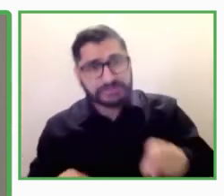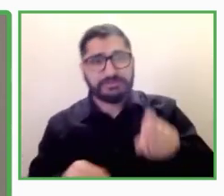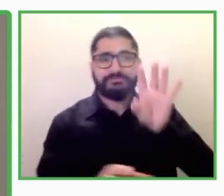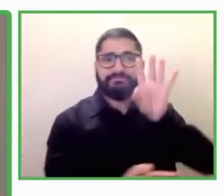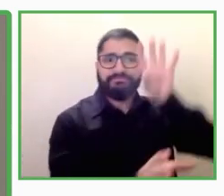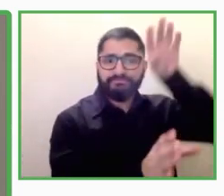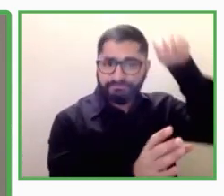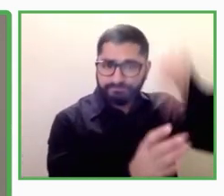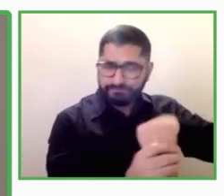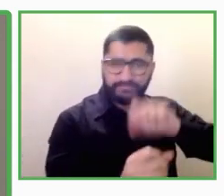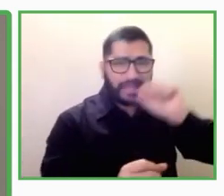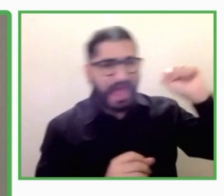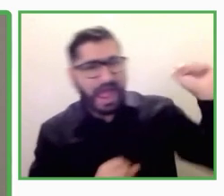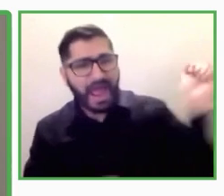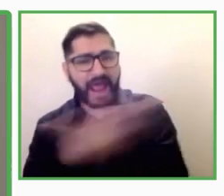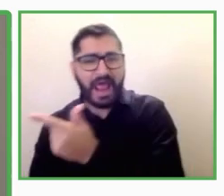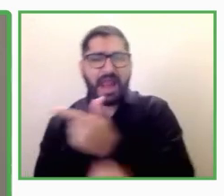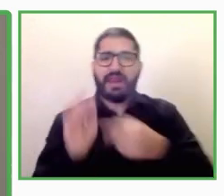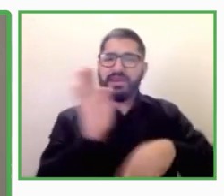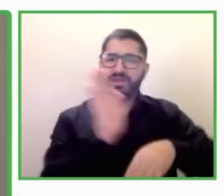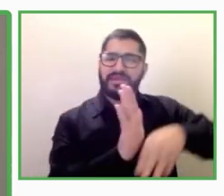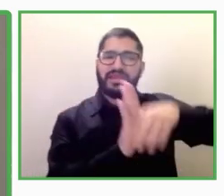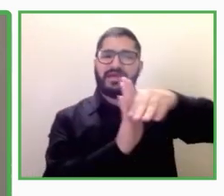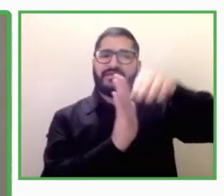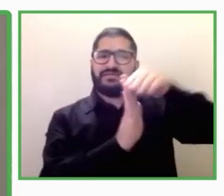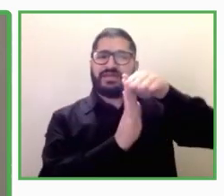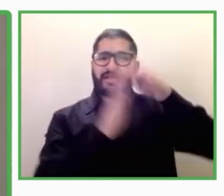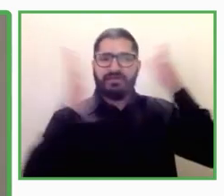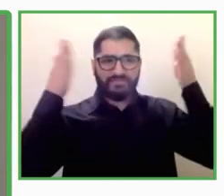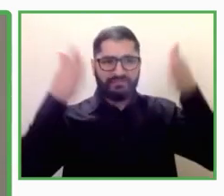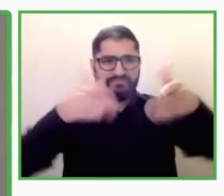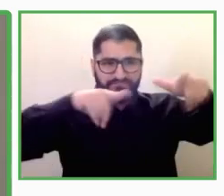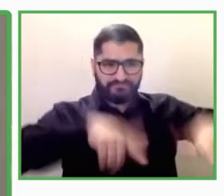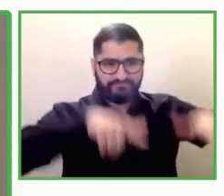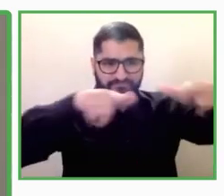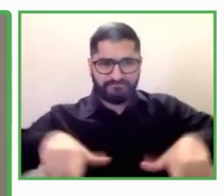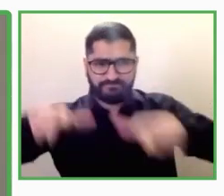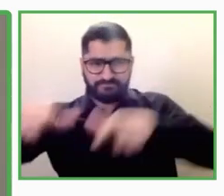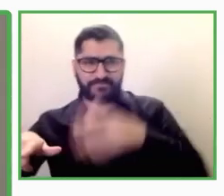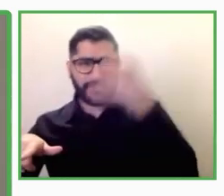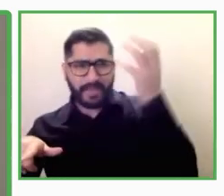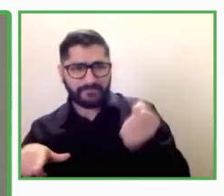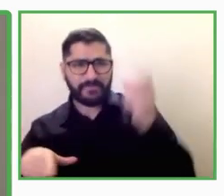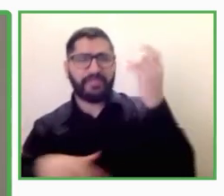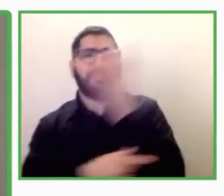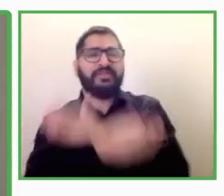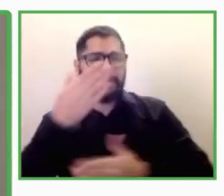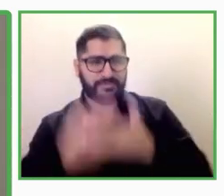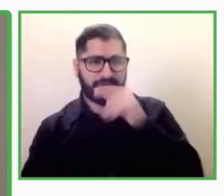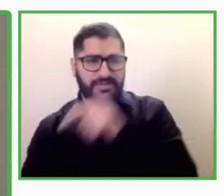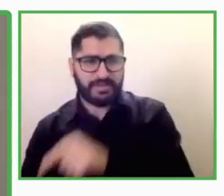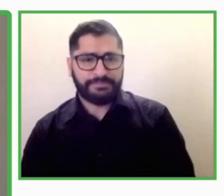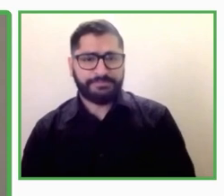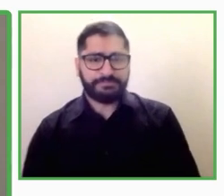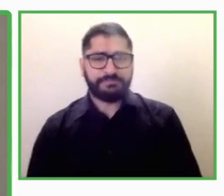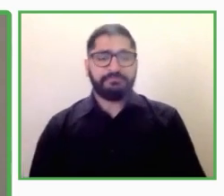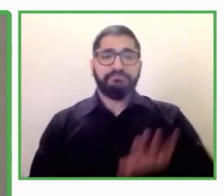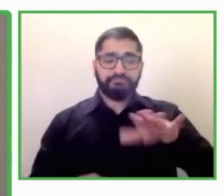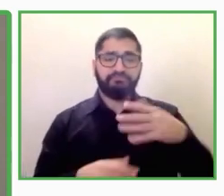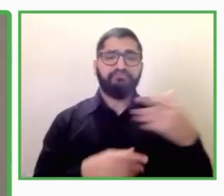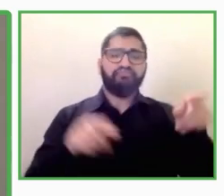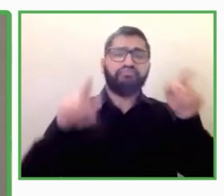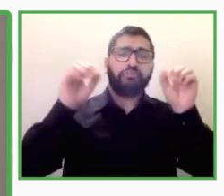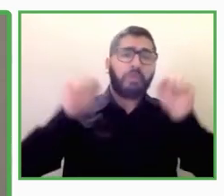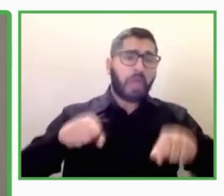niveles directivos hasta cualquier otro nivel, es fundamental que las personas con discapacidad estén incluidas en el mercado de trabajo o en cualquier empresa.